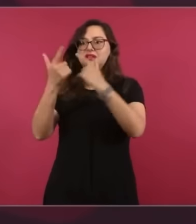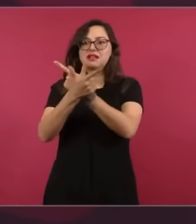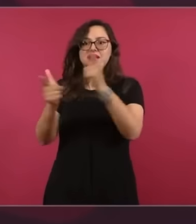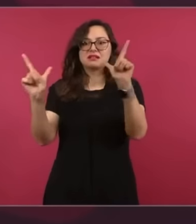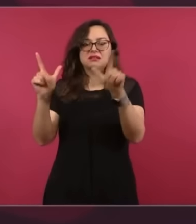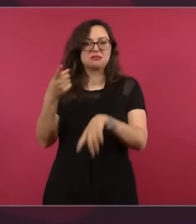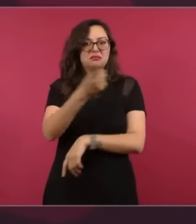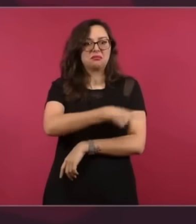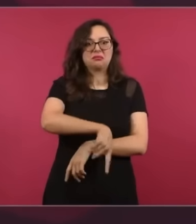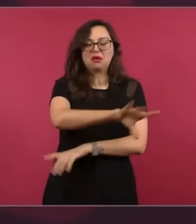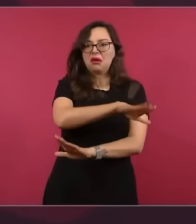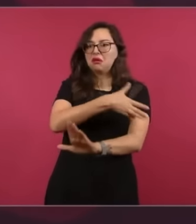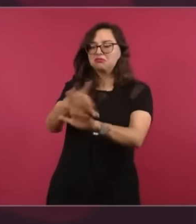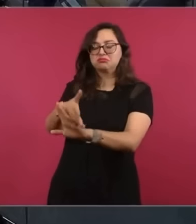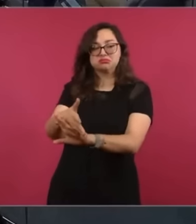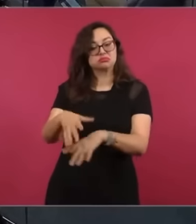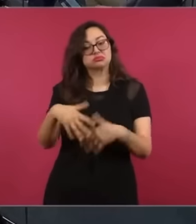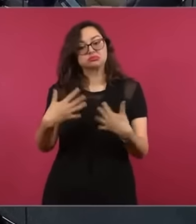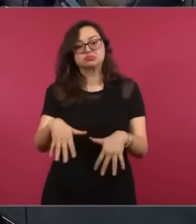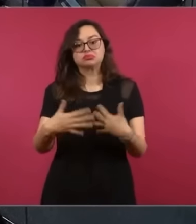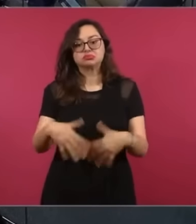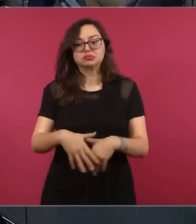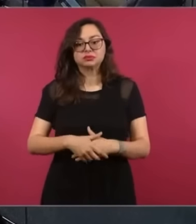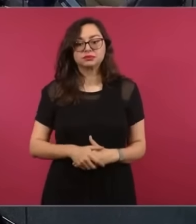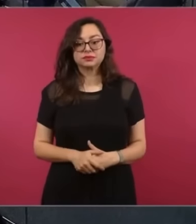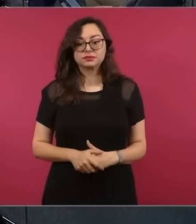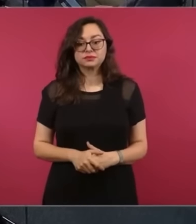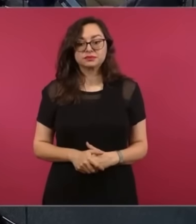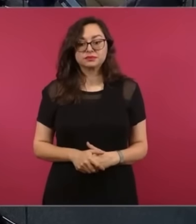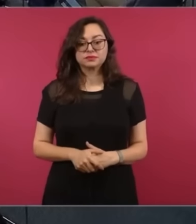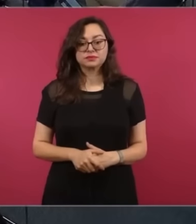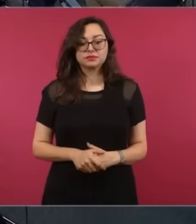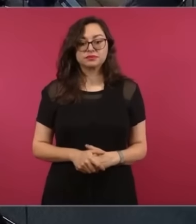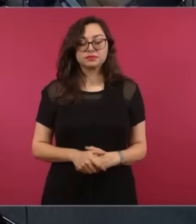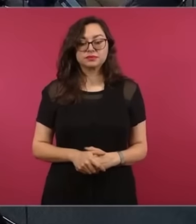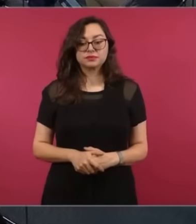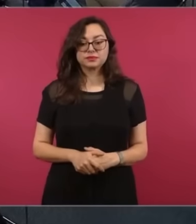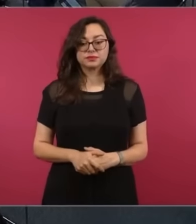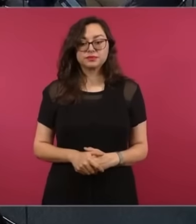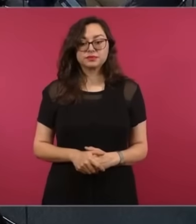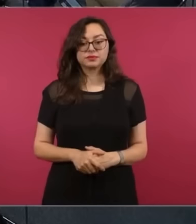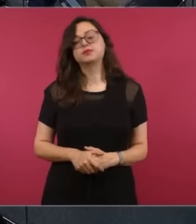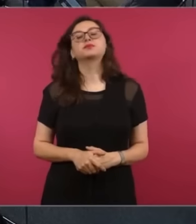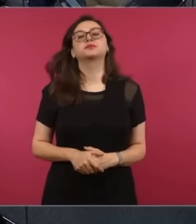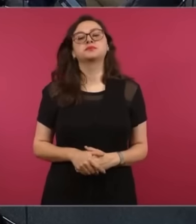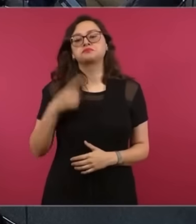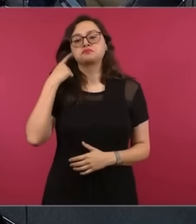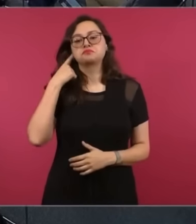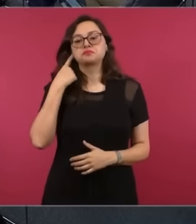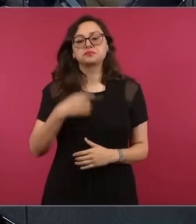Presidente, ¿pero qué llamadas a los medios públicos? ¿Por qué no es la primera vez que el INE emite una medida cautelar con la hora nacional?